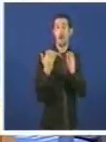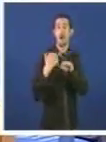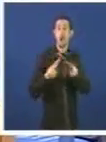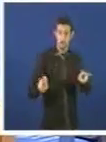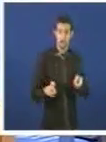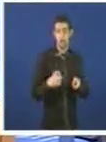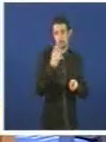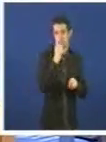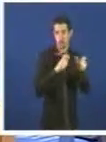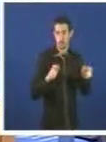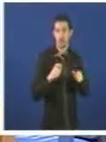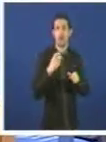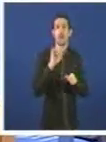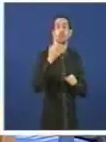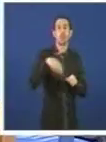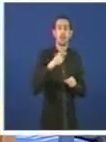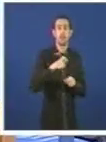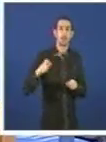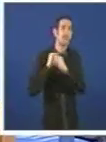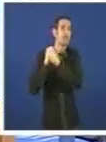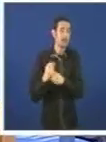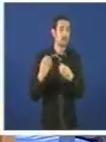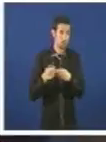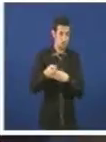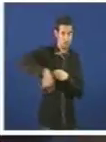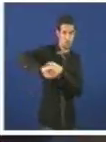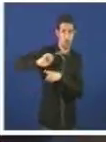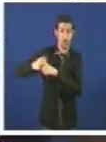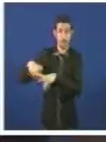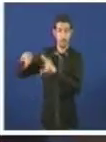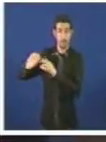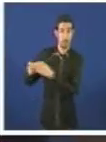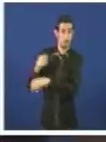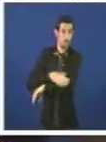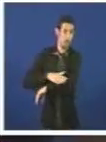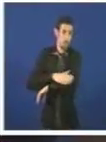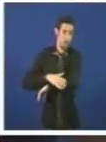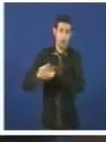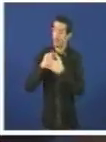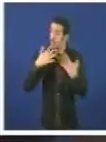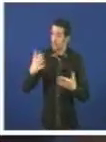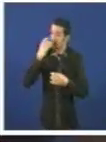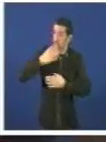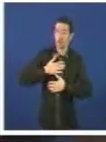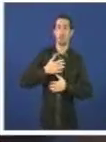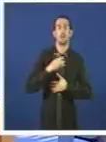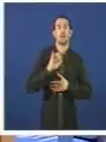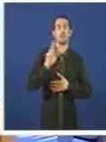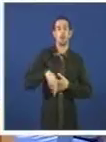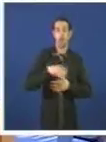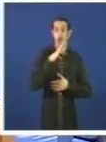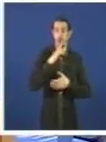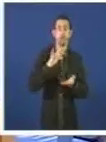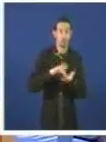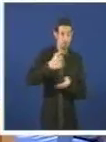14 mil os dependentes que deixaron vostedes a súa formación política frente do goberno na atención da dependencia. Estamos a defender os